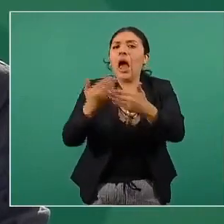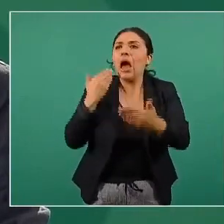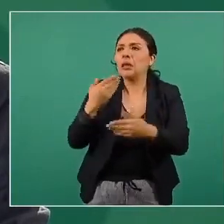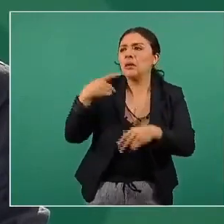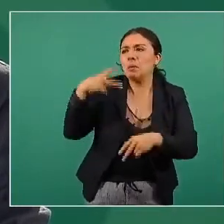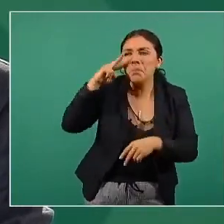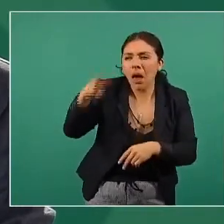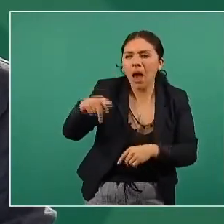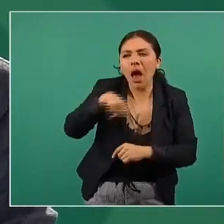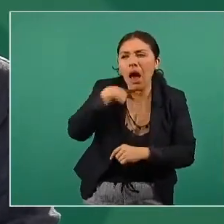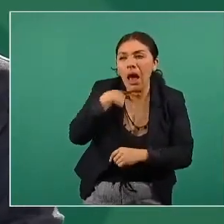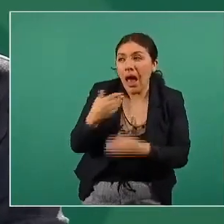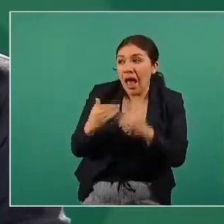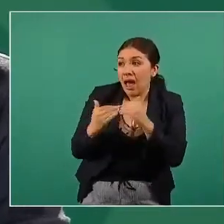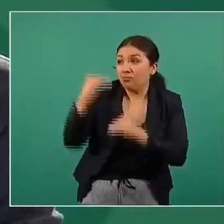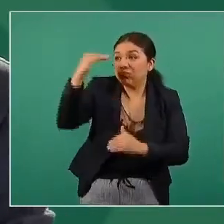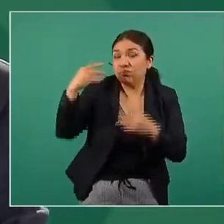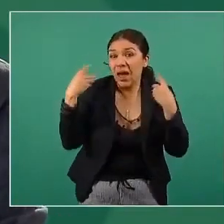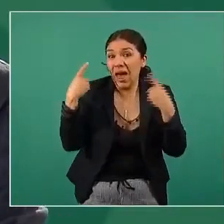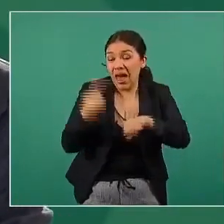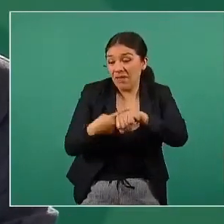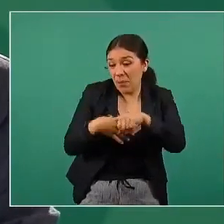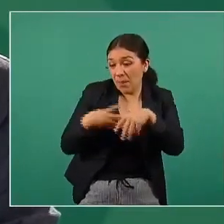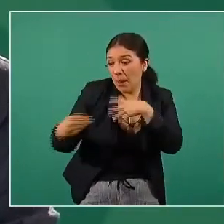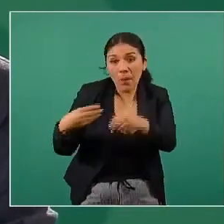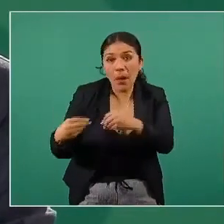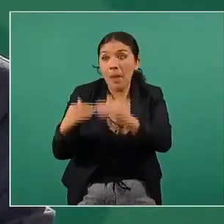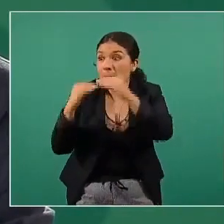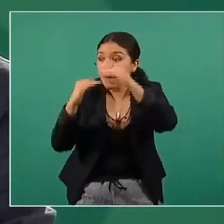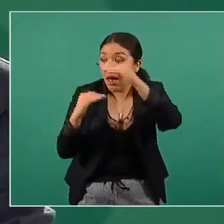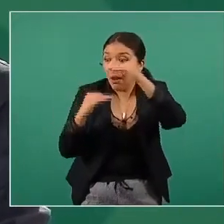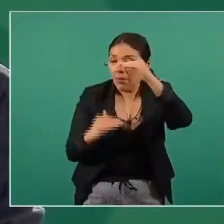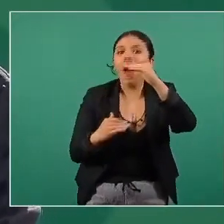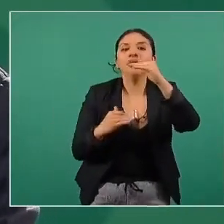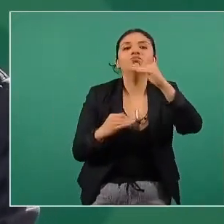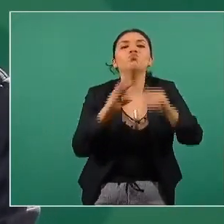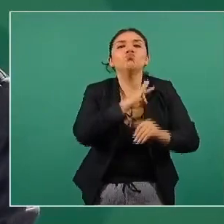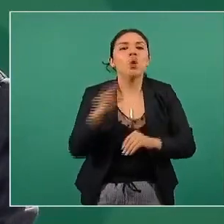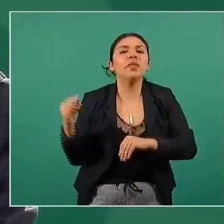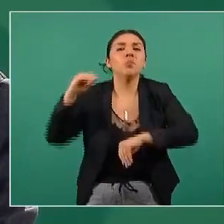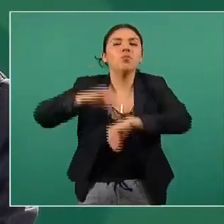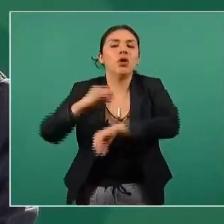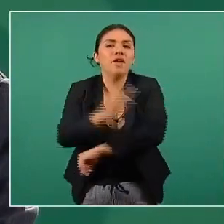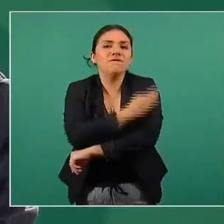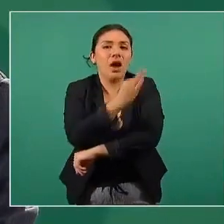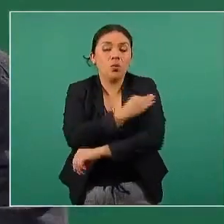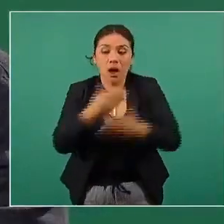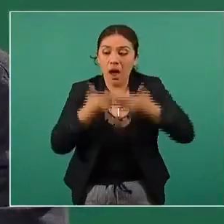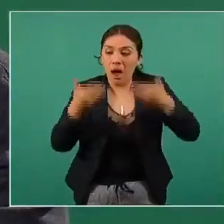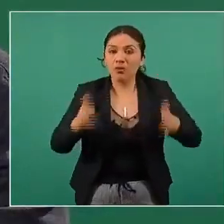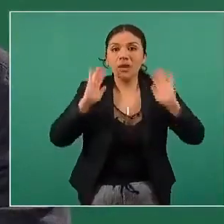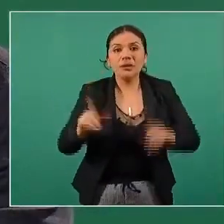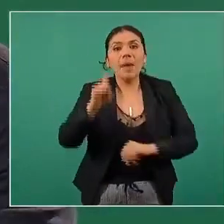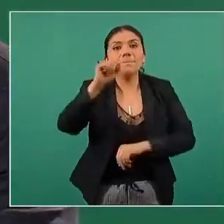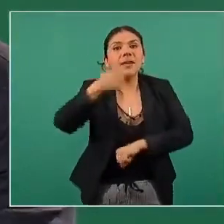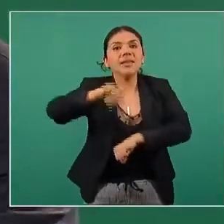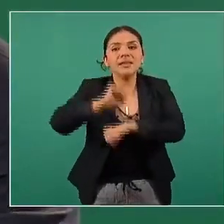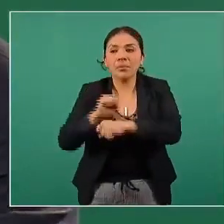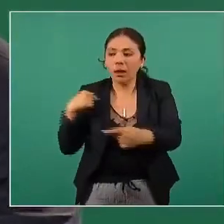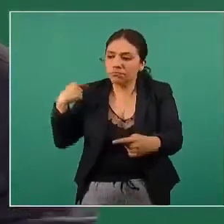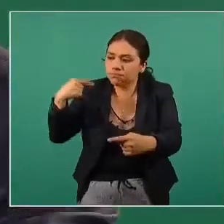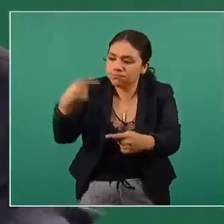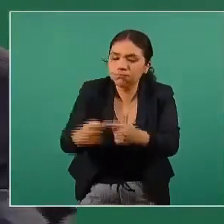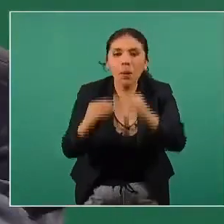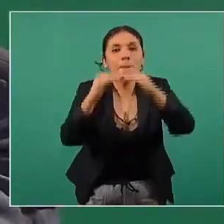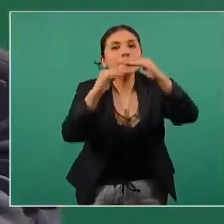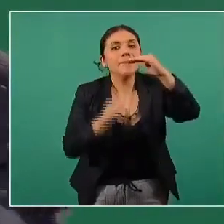epidémico, cuando estábamos declinando la epidemia, cosa que ya llevamos 20 semanas consecutivas. Y nos